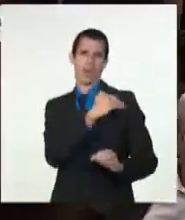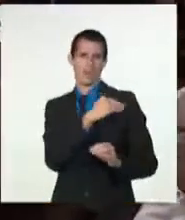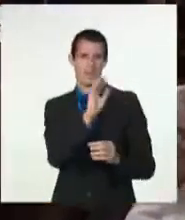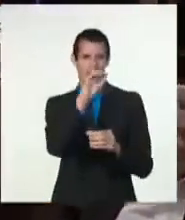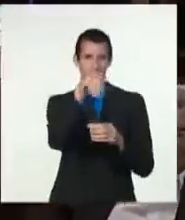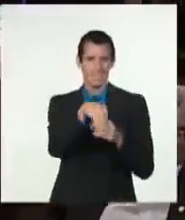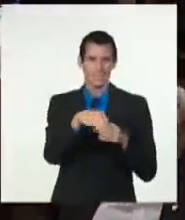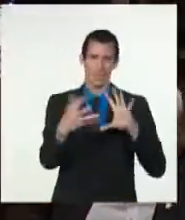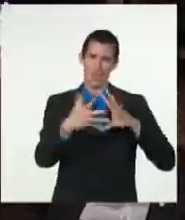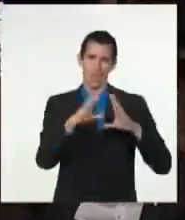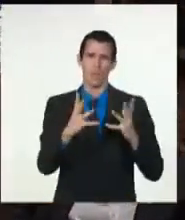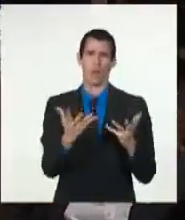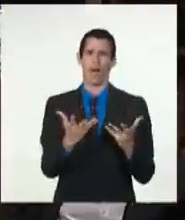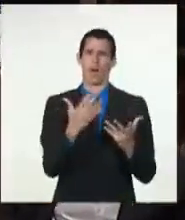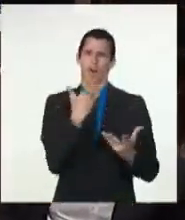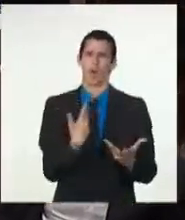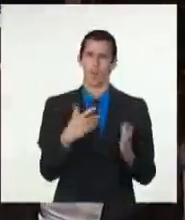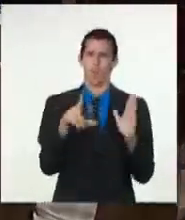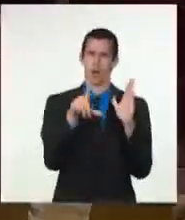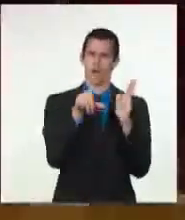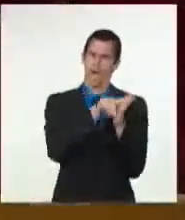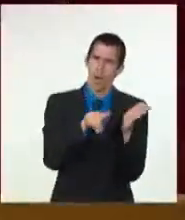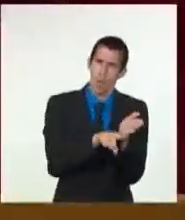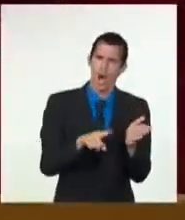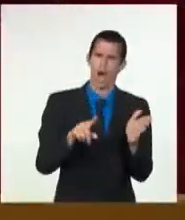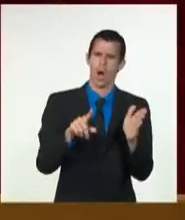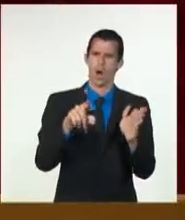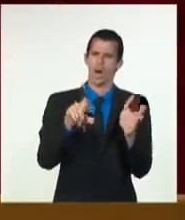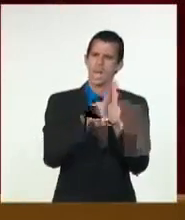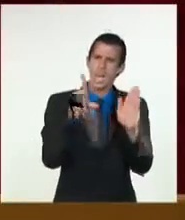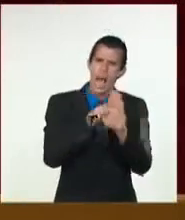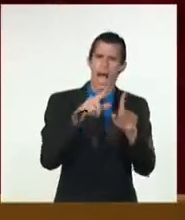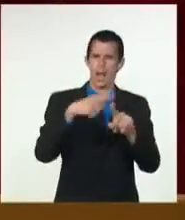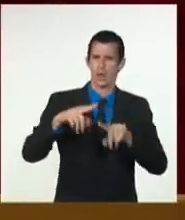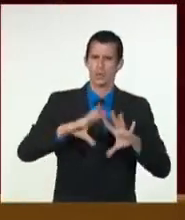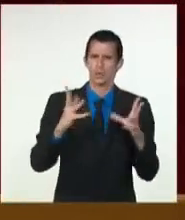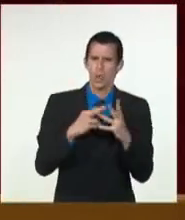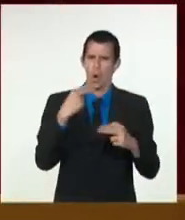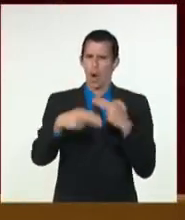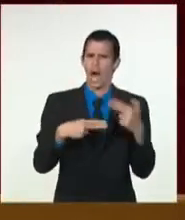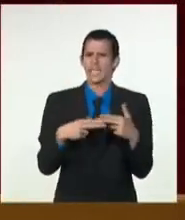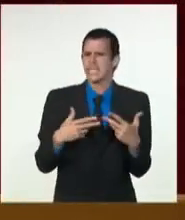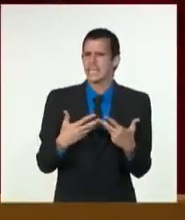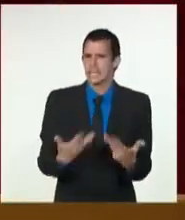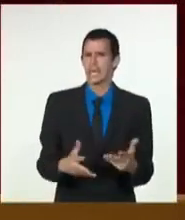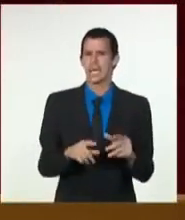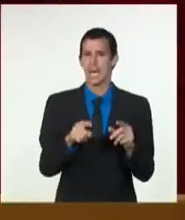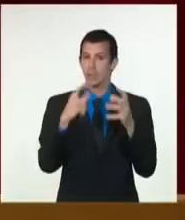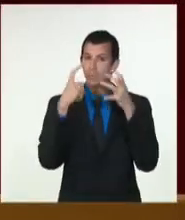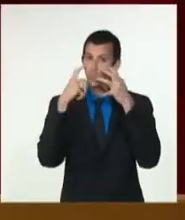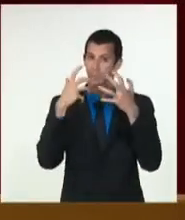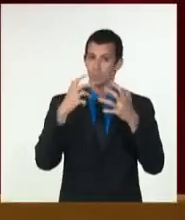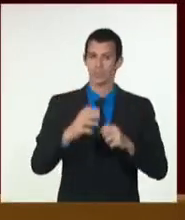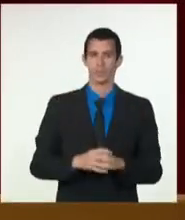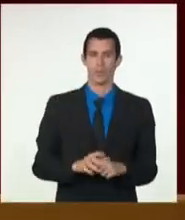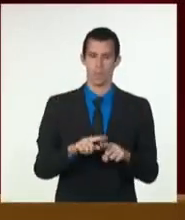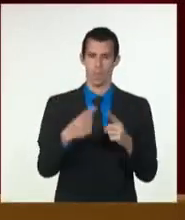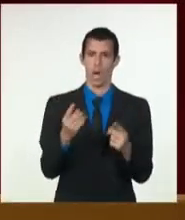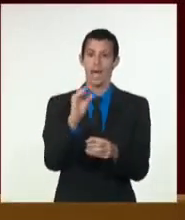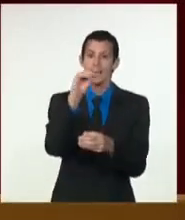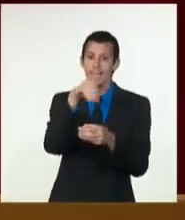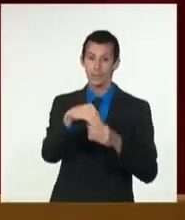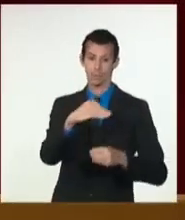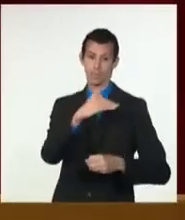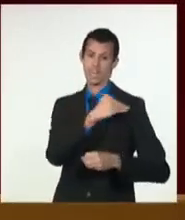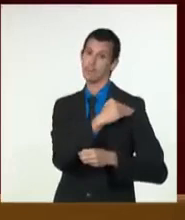y revista importancia en aras del fortalecimiento del orden y la disciplina en nuestras instituciones armadas como elementos